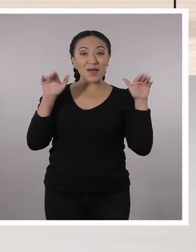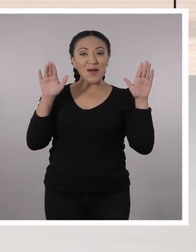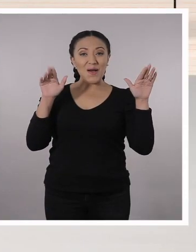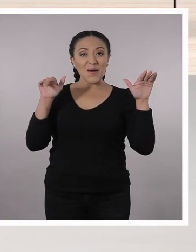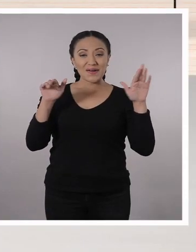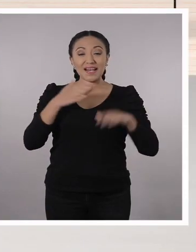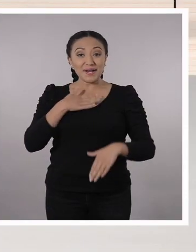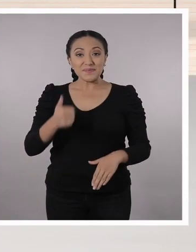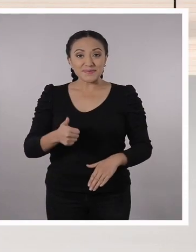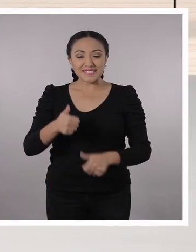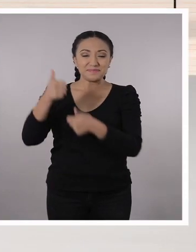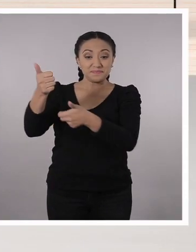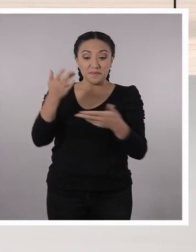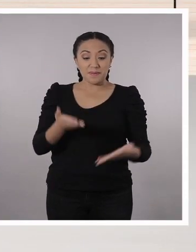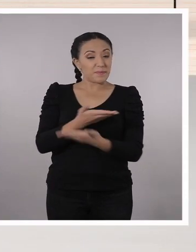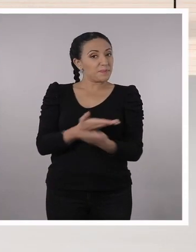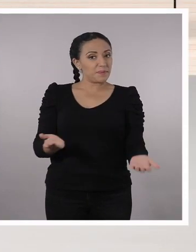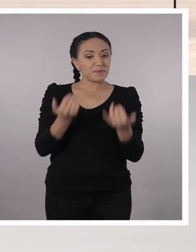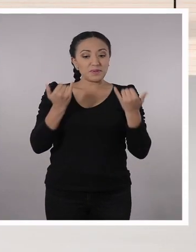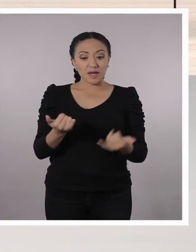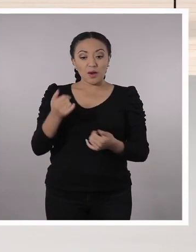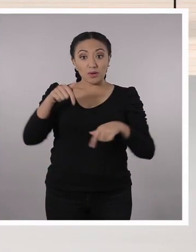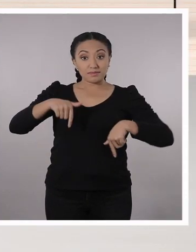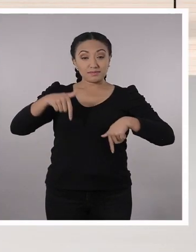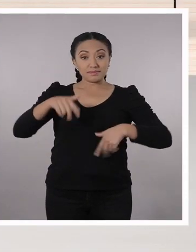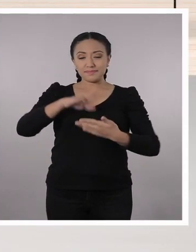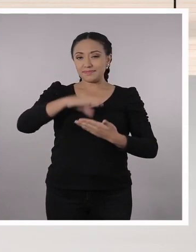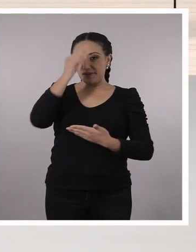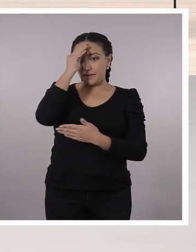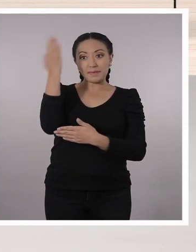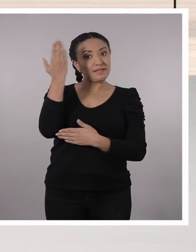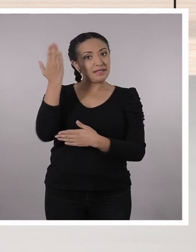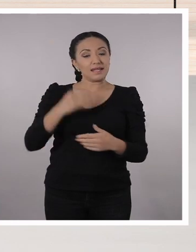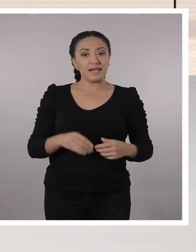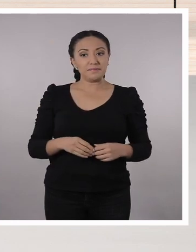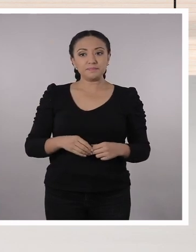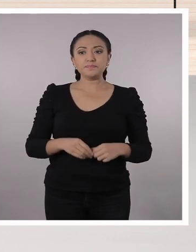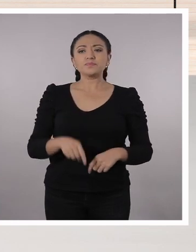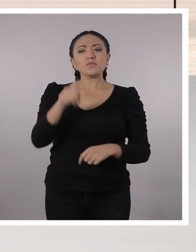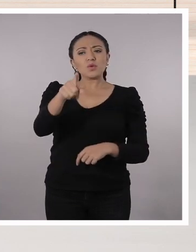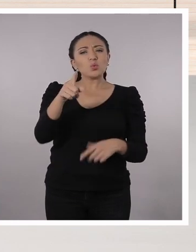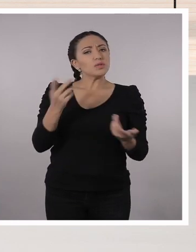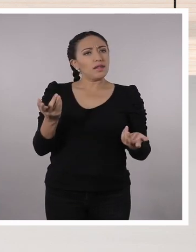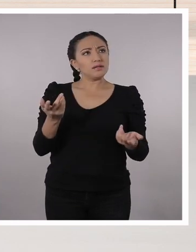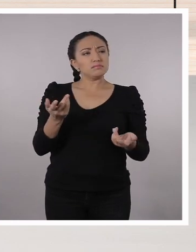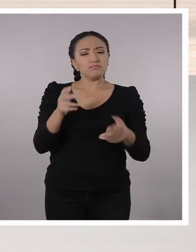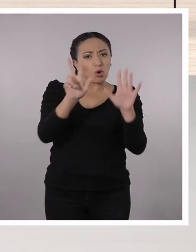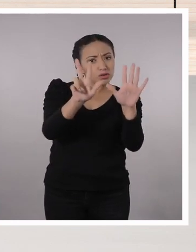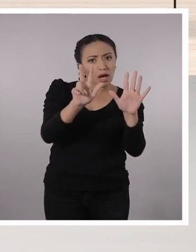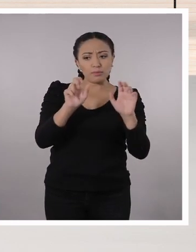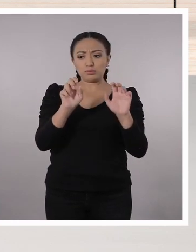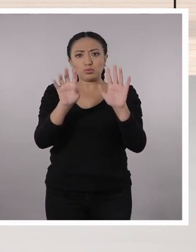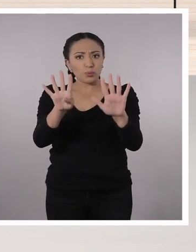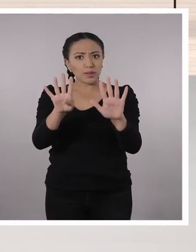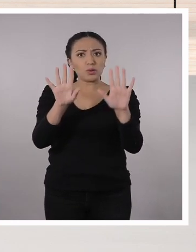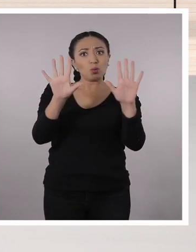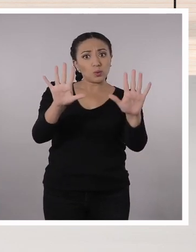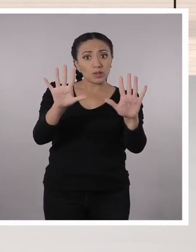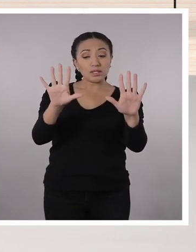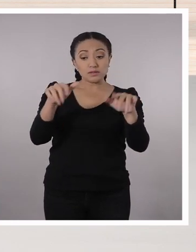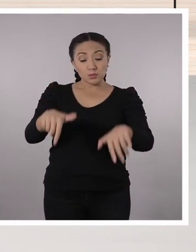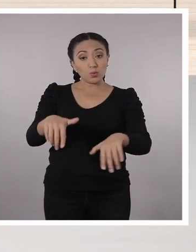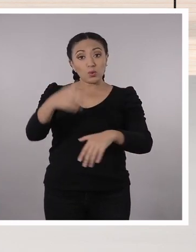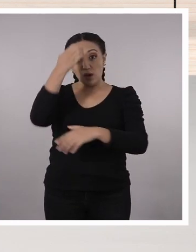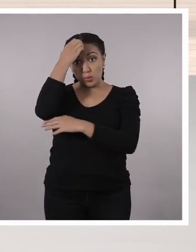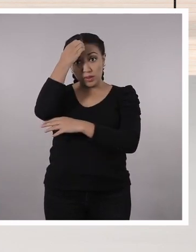Hola chicos y chicas, bienvenidos y bienvenidas a un nuevo programa de Aprender la Tele. Si ustedes están en octavo, noveno